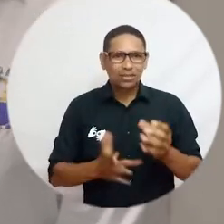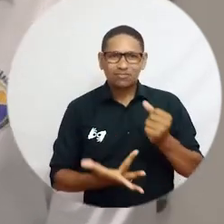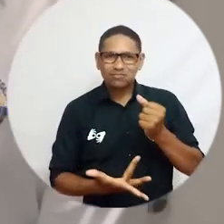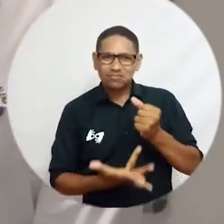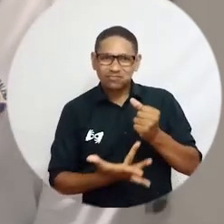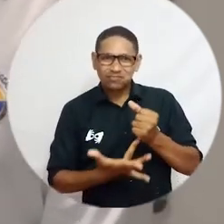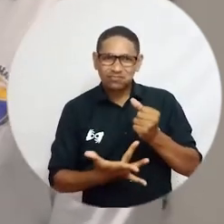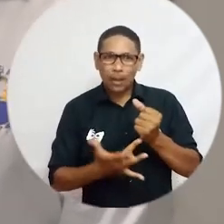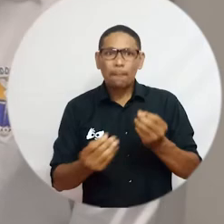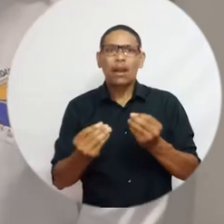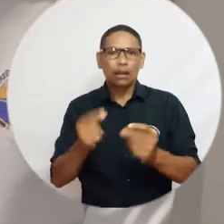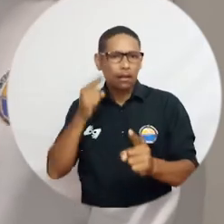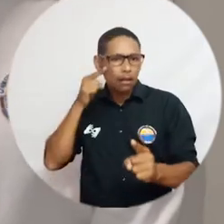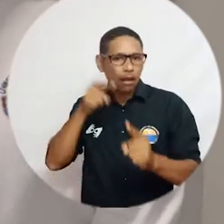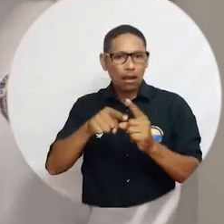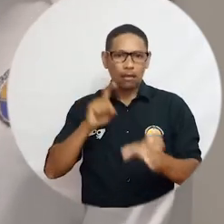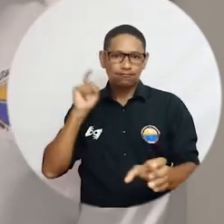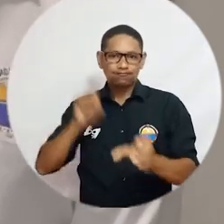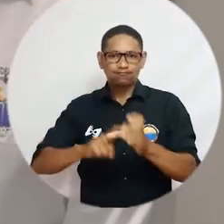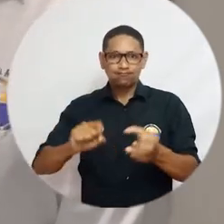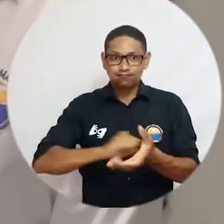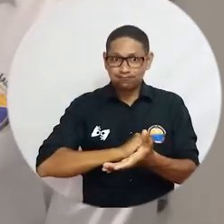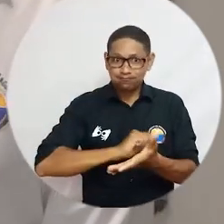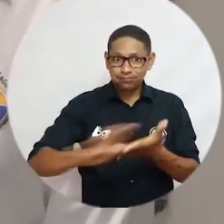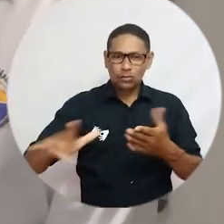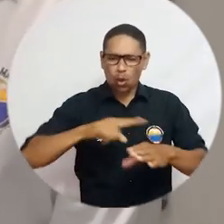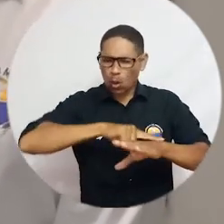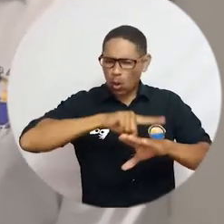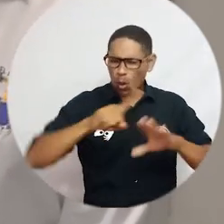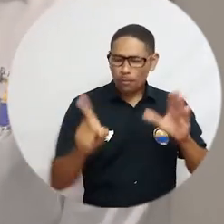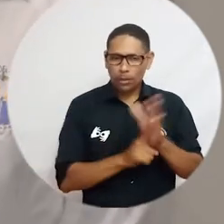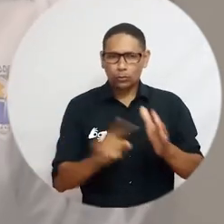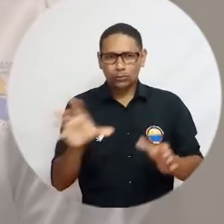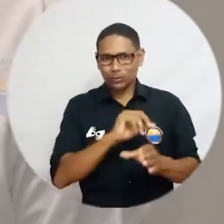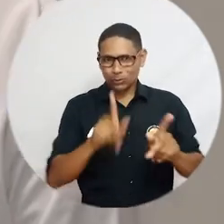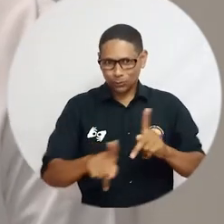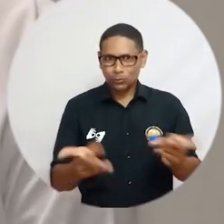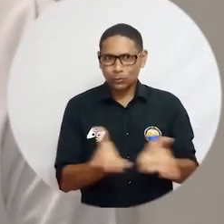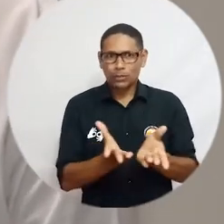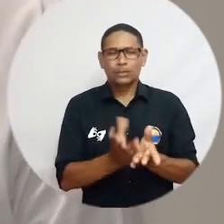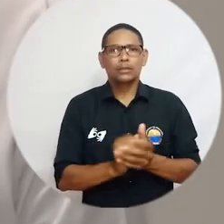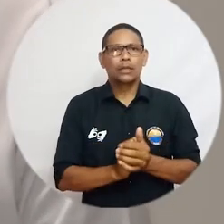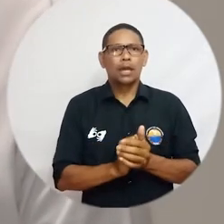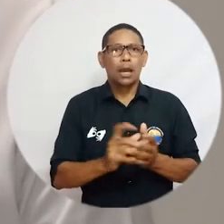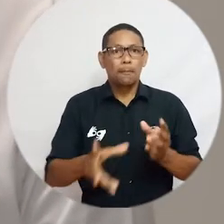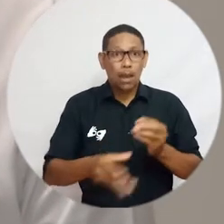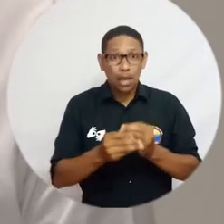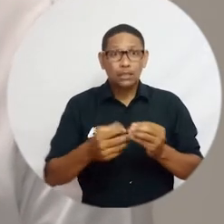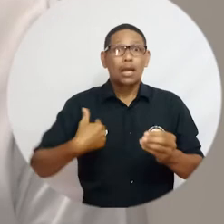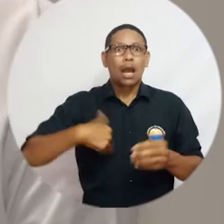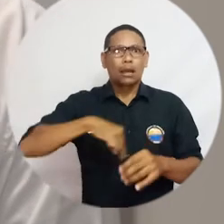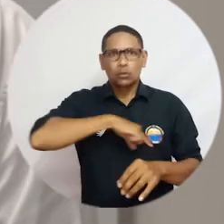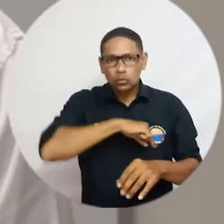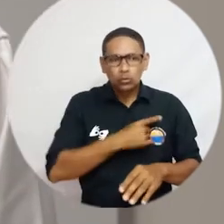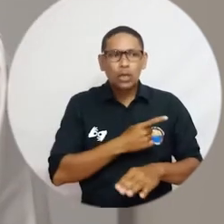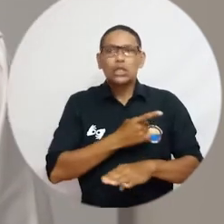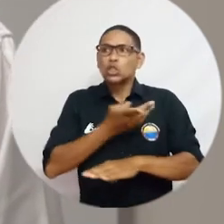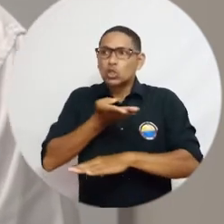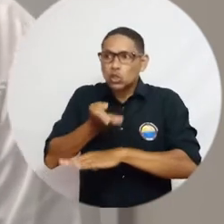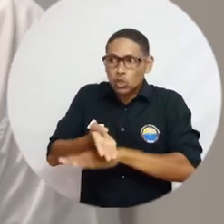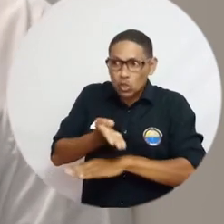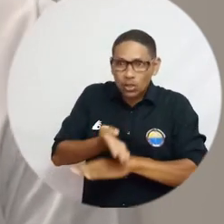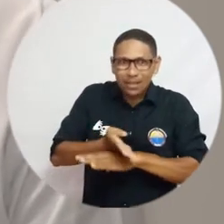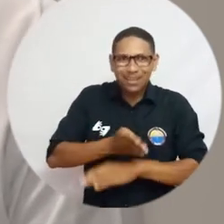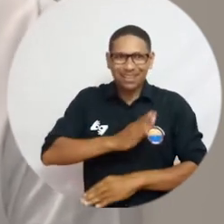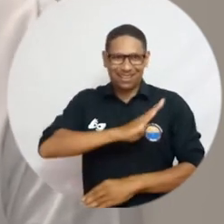saldos pendientes para lograr la matrícula cero para la totalidad de nuestros estudiantes. Por otra parte, hemos solicitado a la